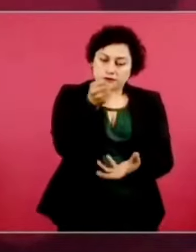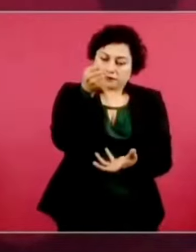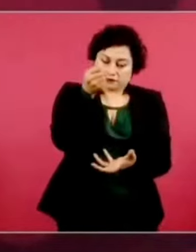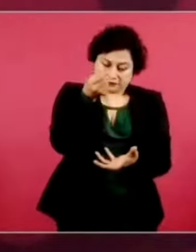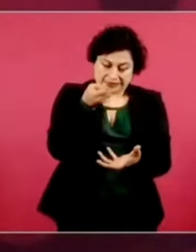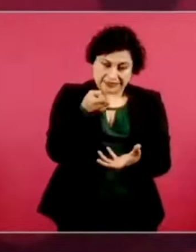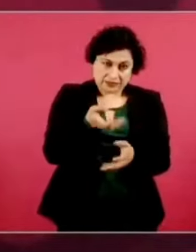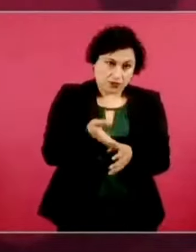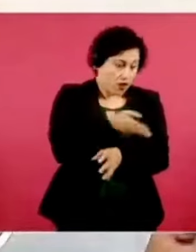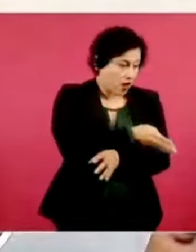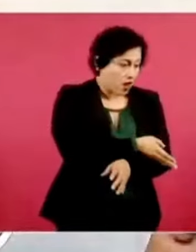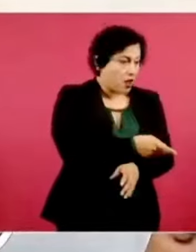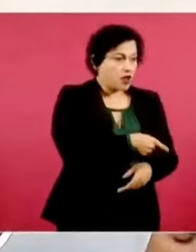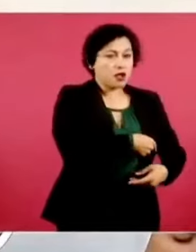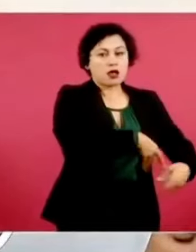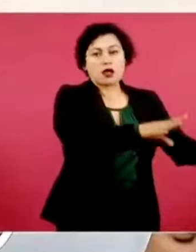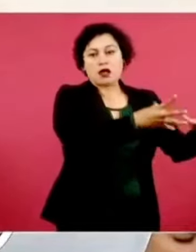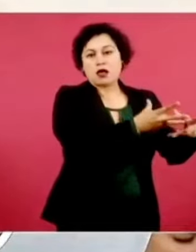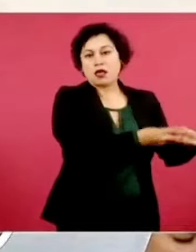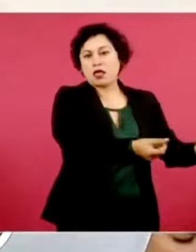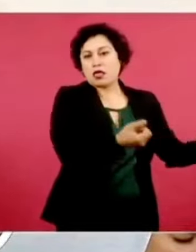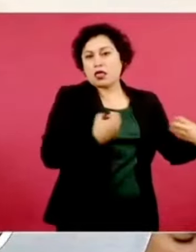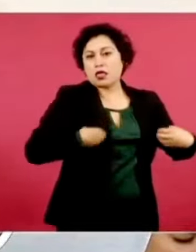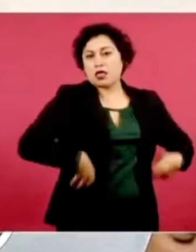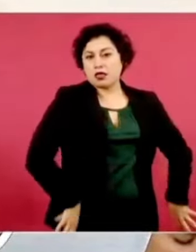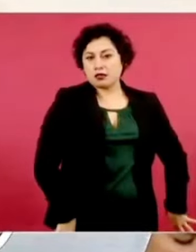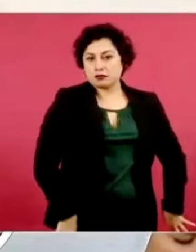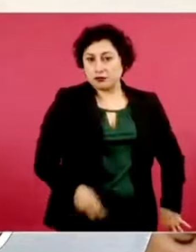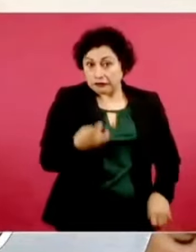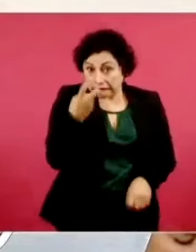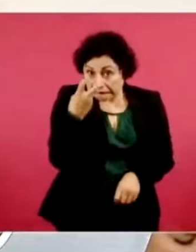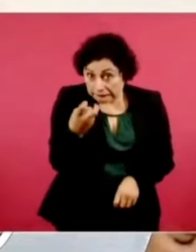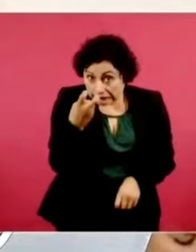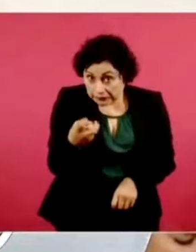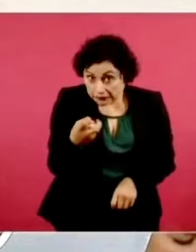700 mil millones de pesos.